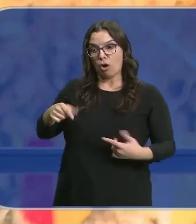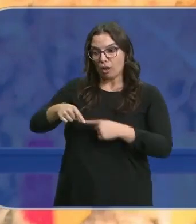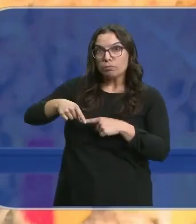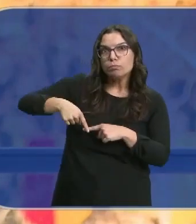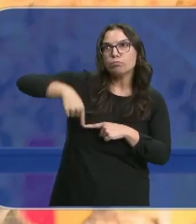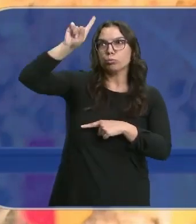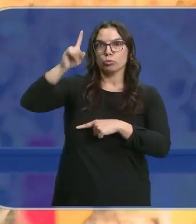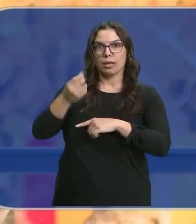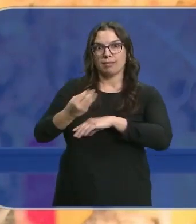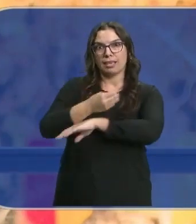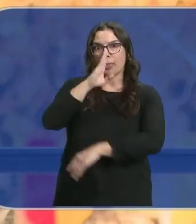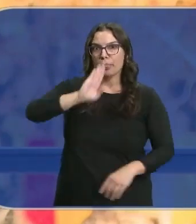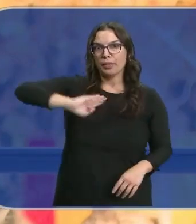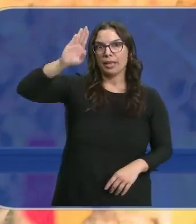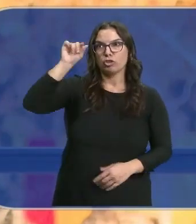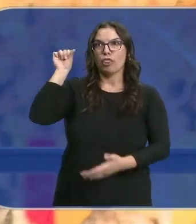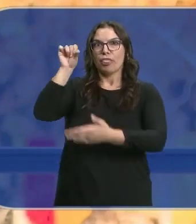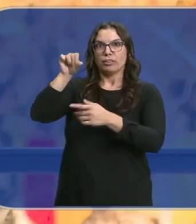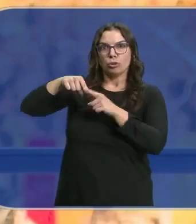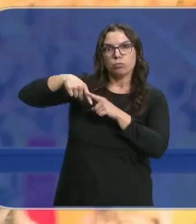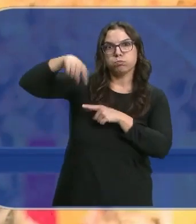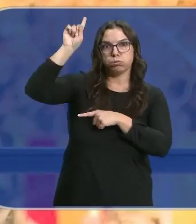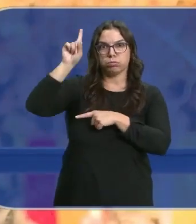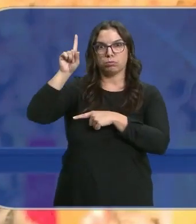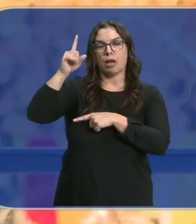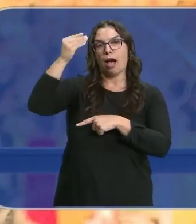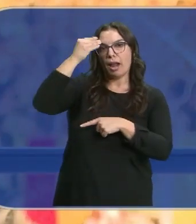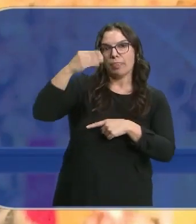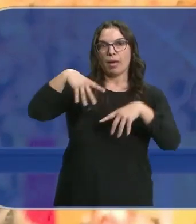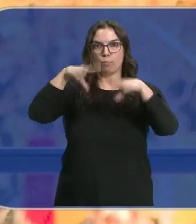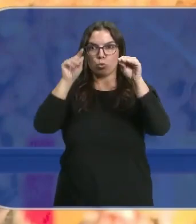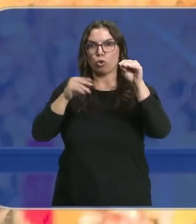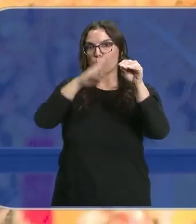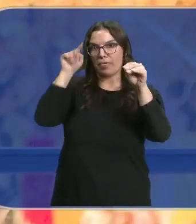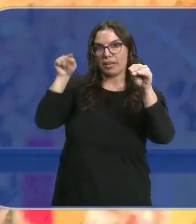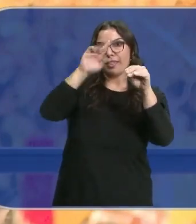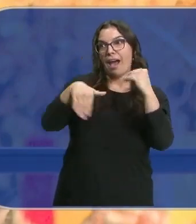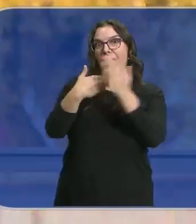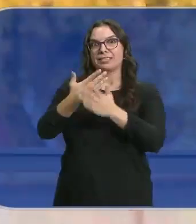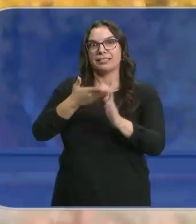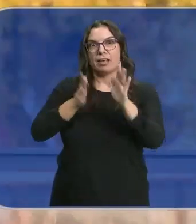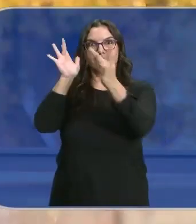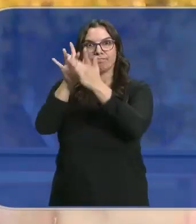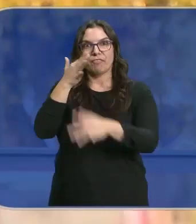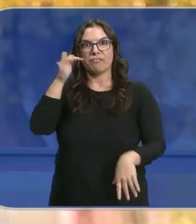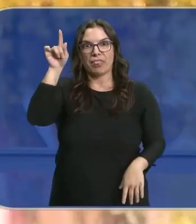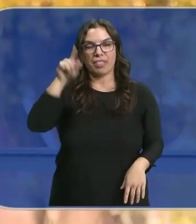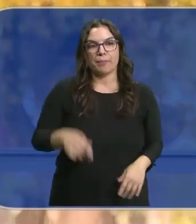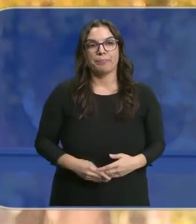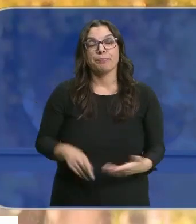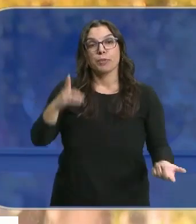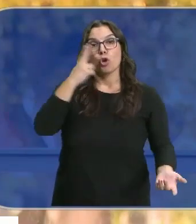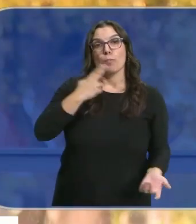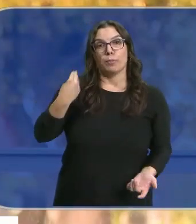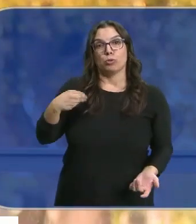conexión ferroviaria por el centro, por Madrid, por Aranda de Duero, por Burgos hasta Francia. Ese compromiso que